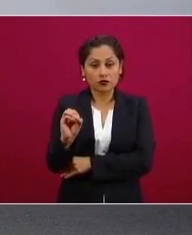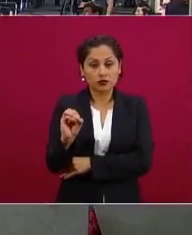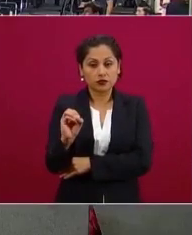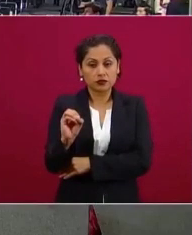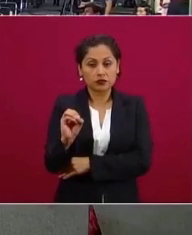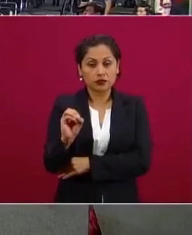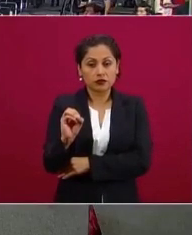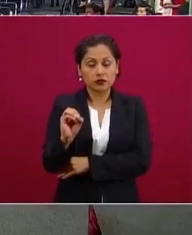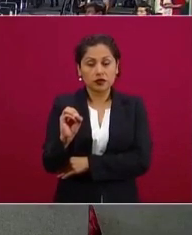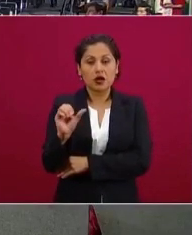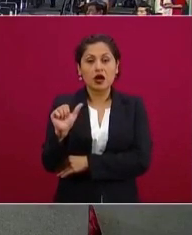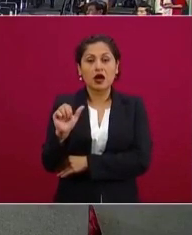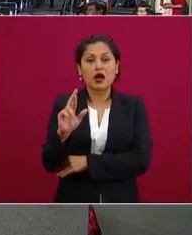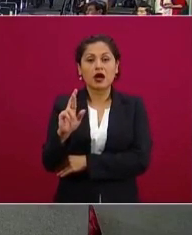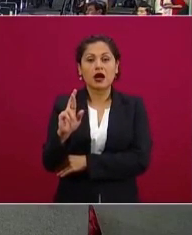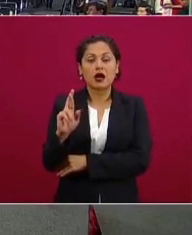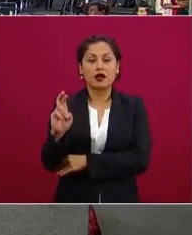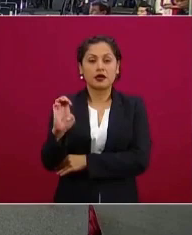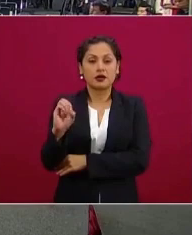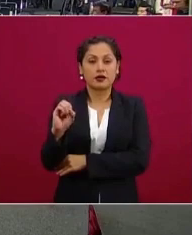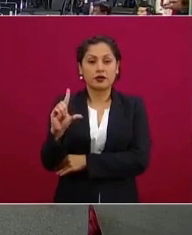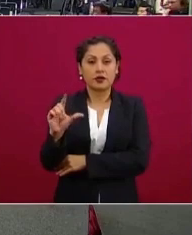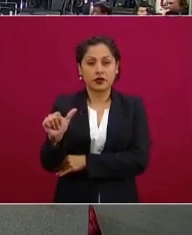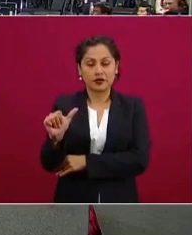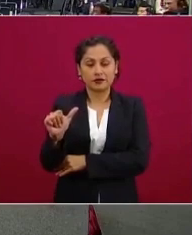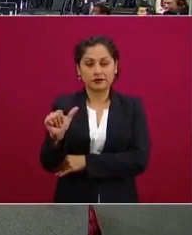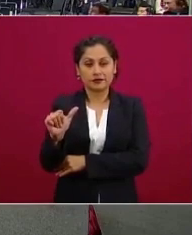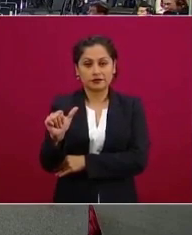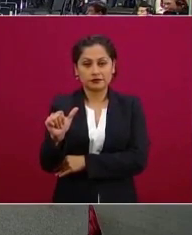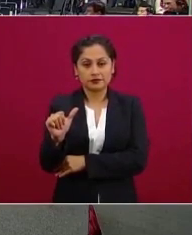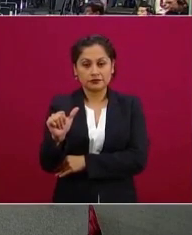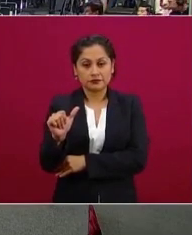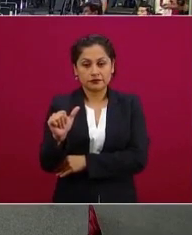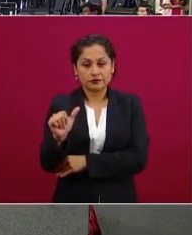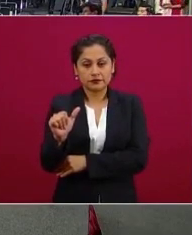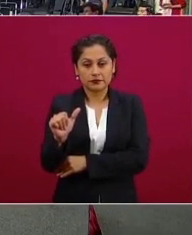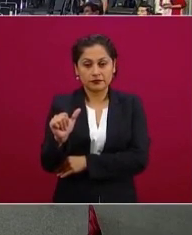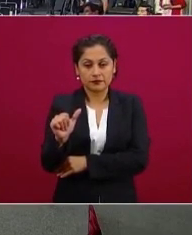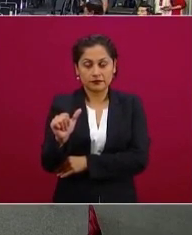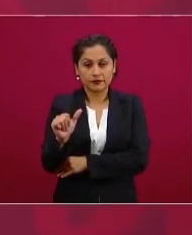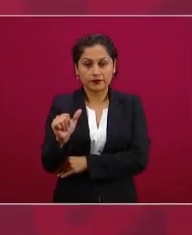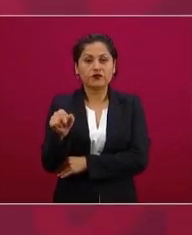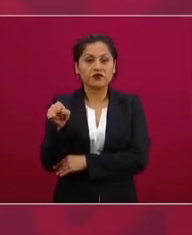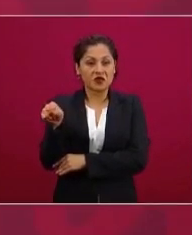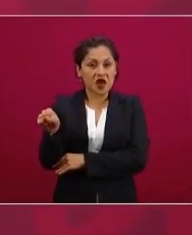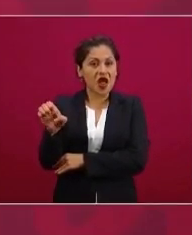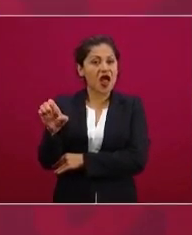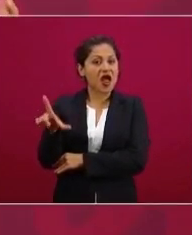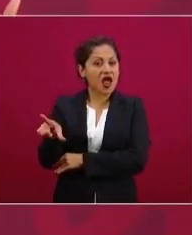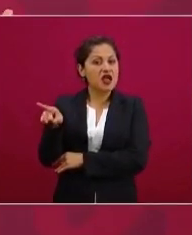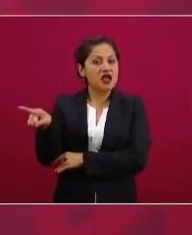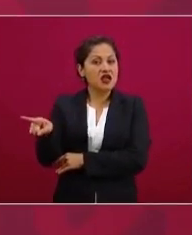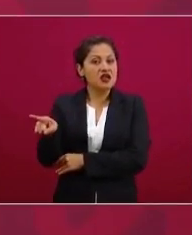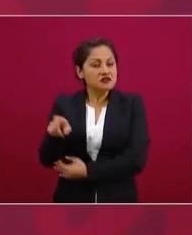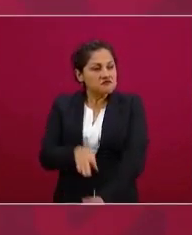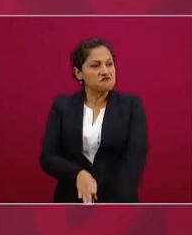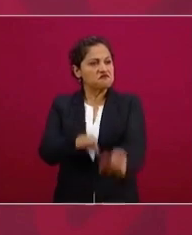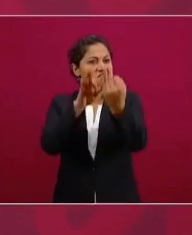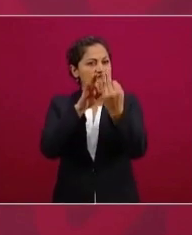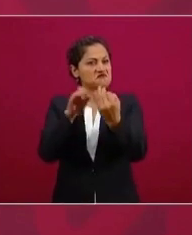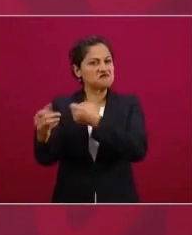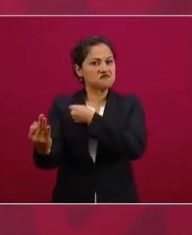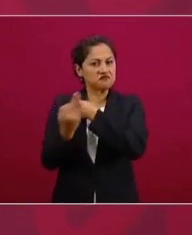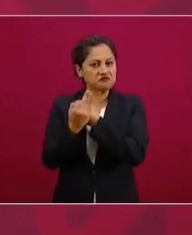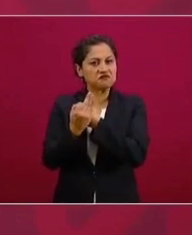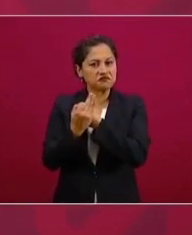ni diálogo circular, ni mucho menos comunicación de gobierno y ya no digamos periodismo. Soledad, ¿algo más para cerrar? Yo